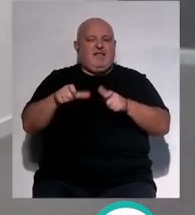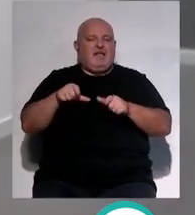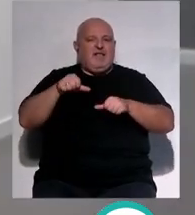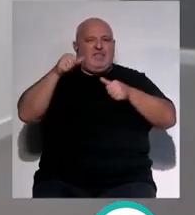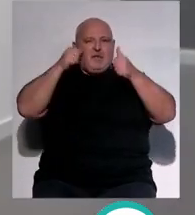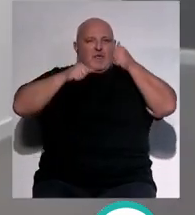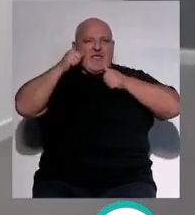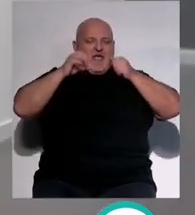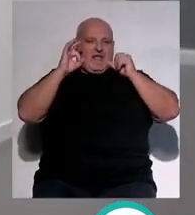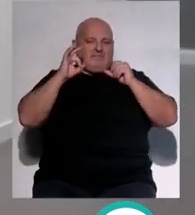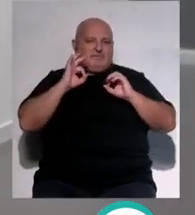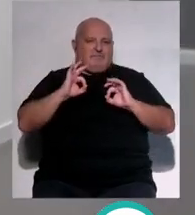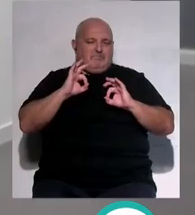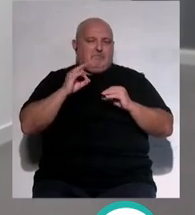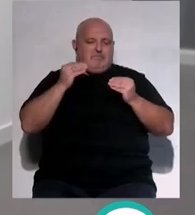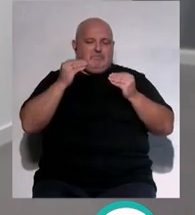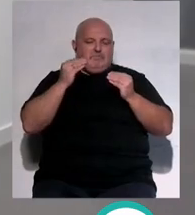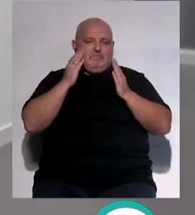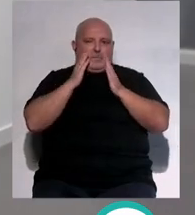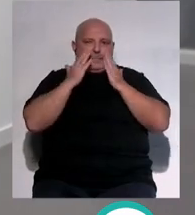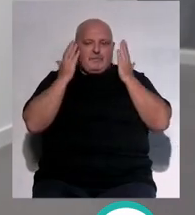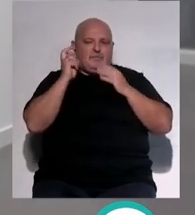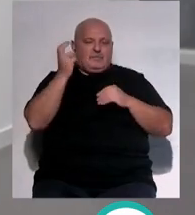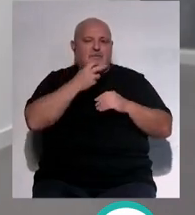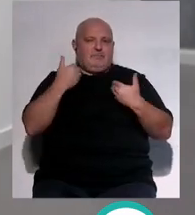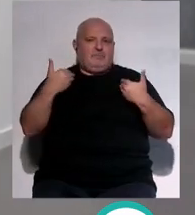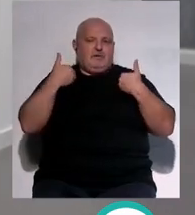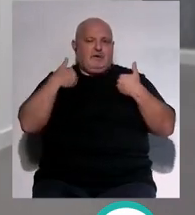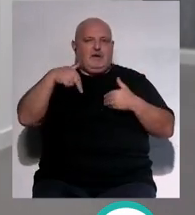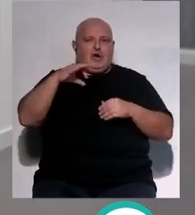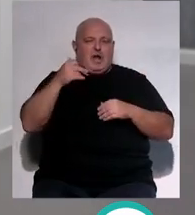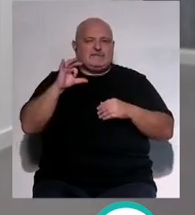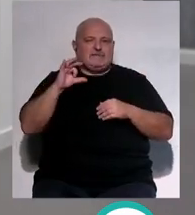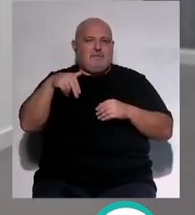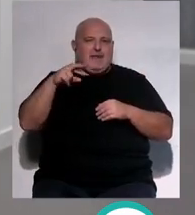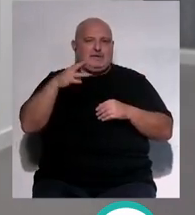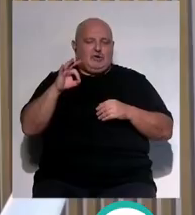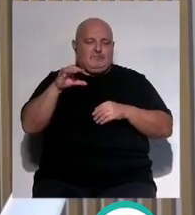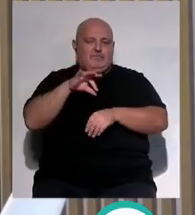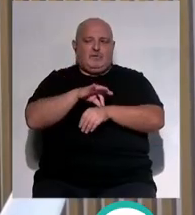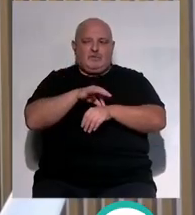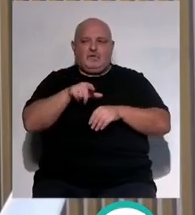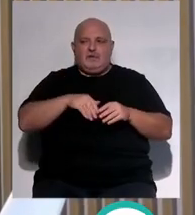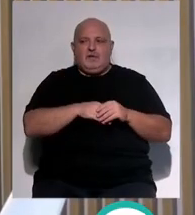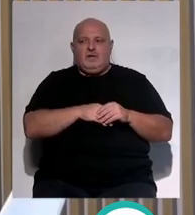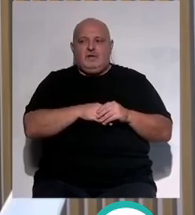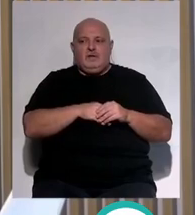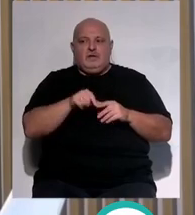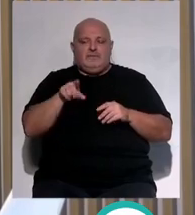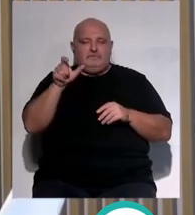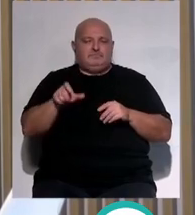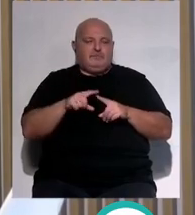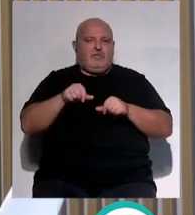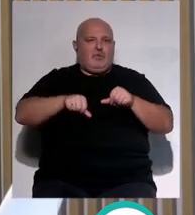reparadora que lidera Nicolás Maestro el doctor Nicolás Maestro que es